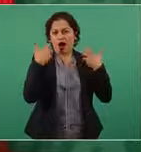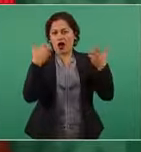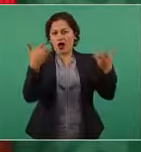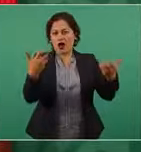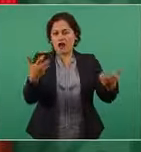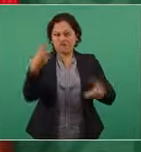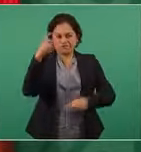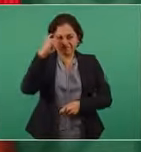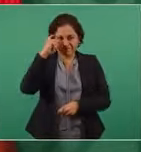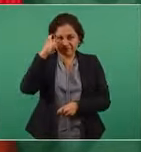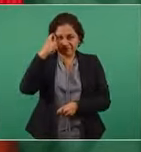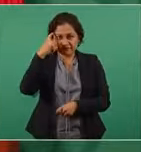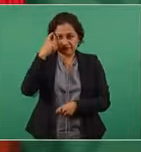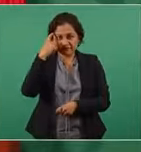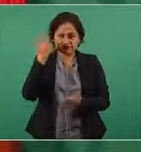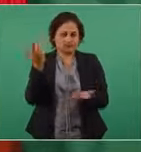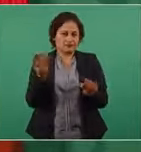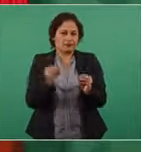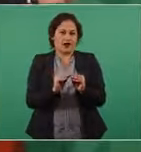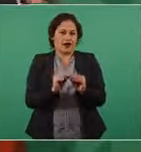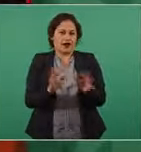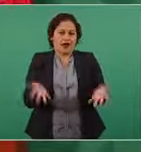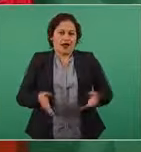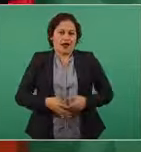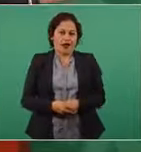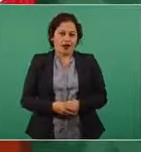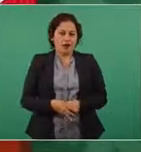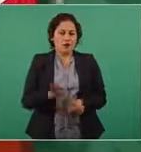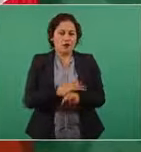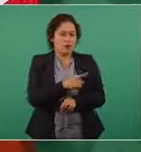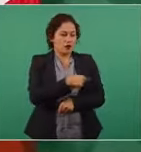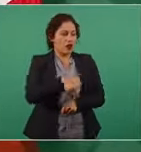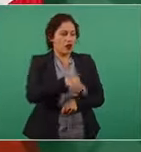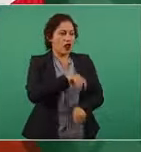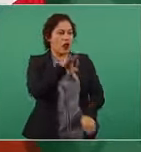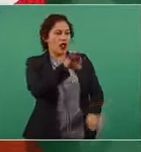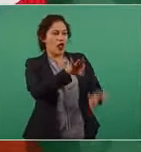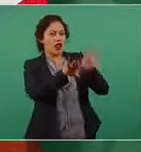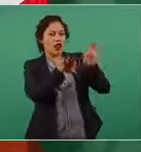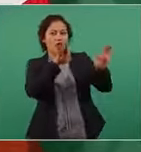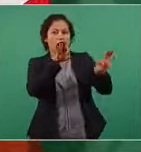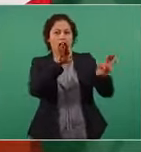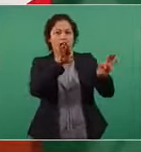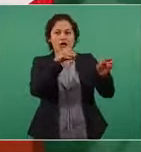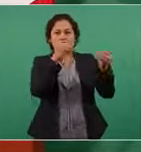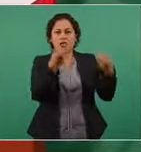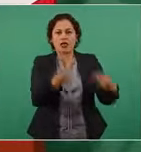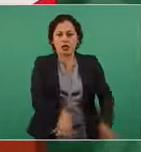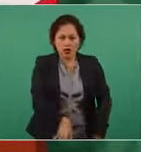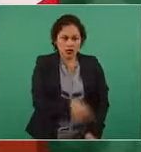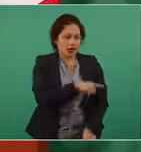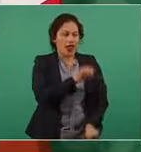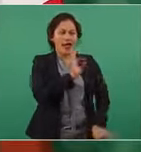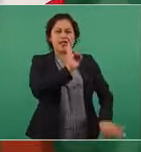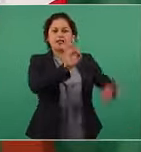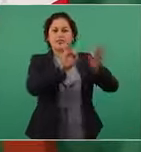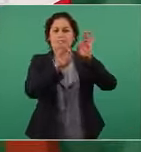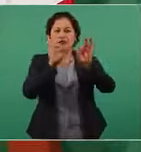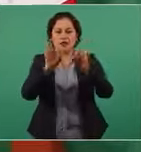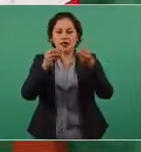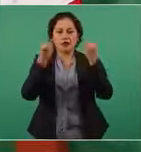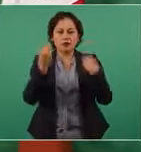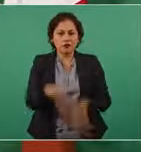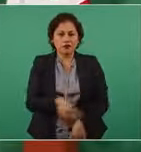de que no les funcionan sus estrategias por más lodo que